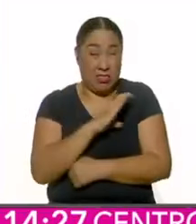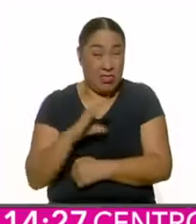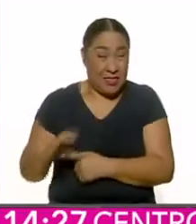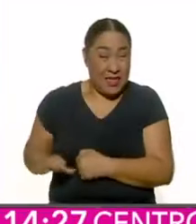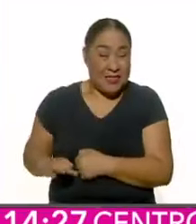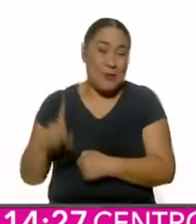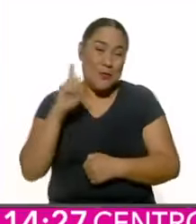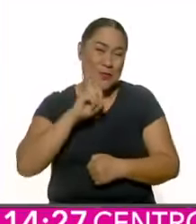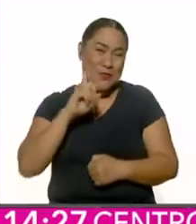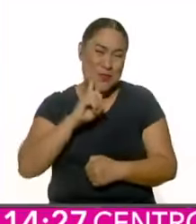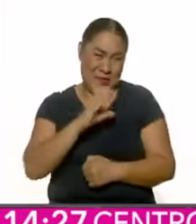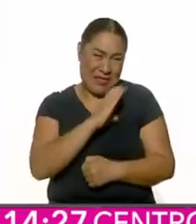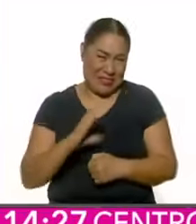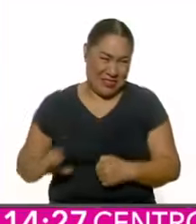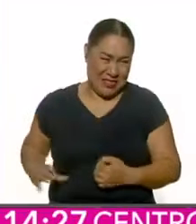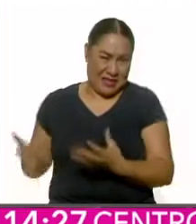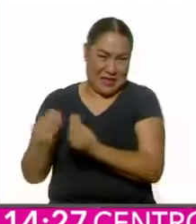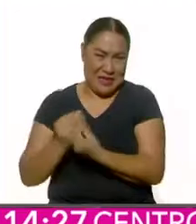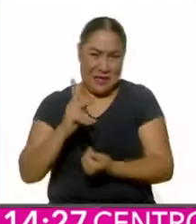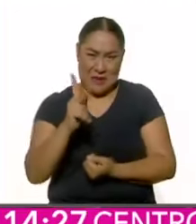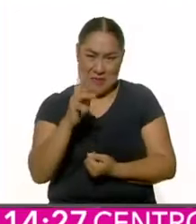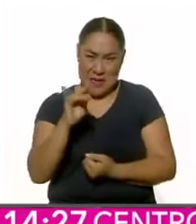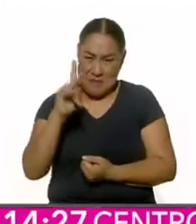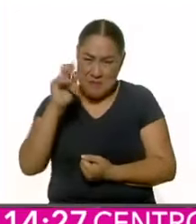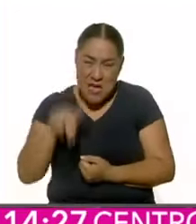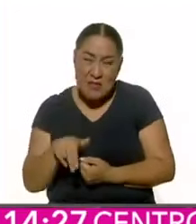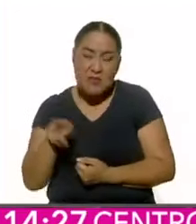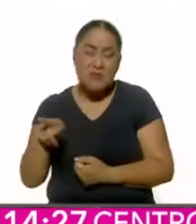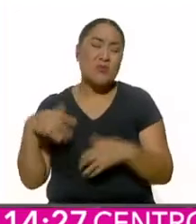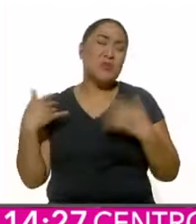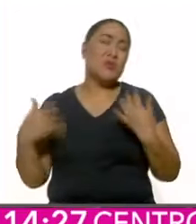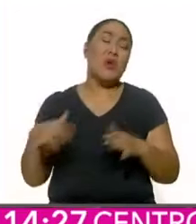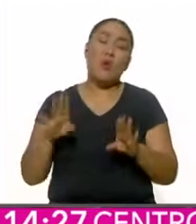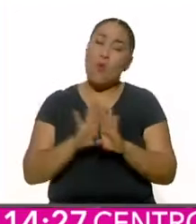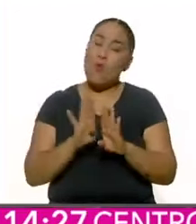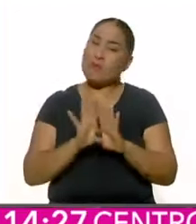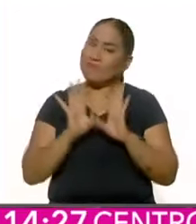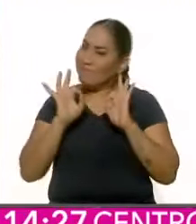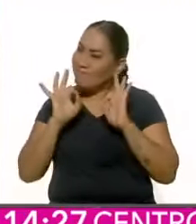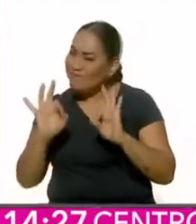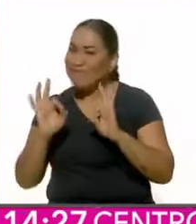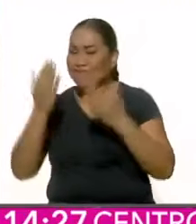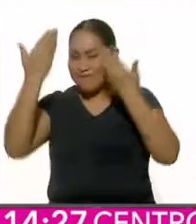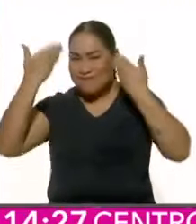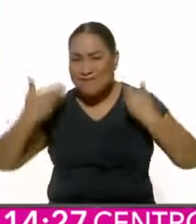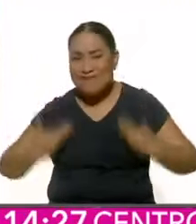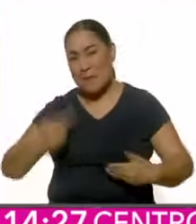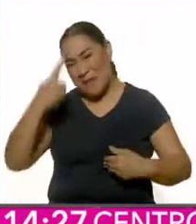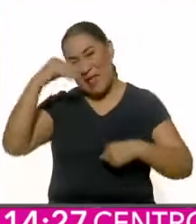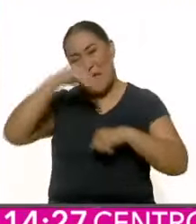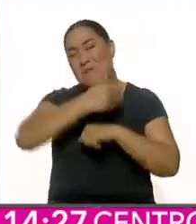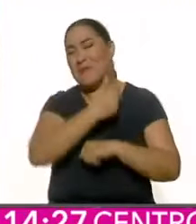la candidata del PRI y el PAN, no tiene talante, no tiene presencia presidencial.